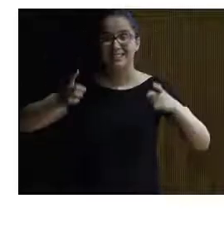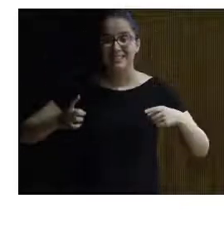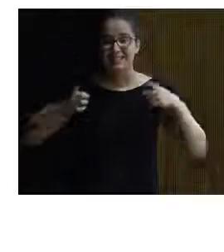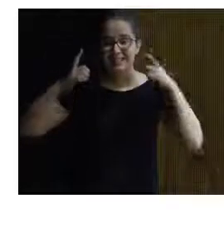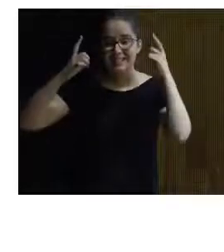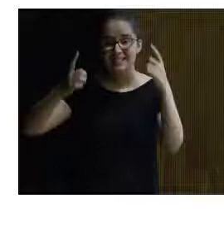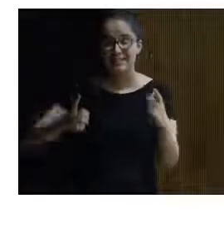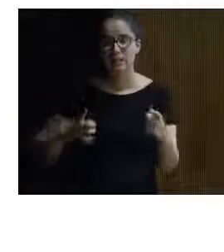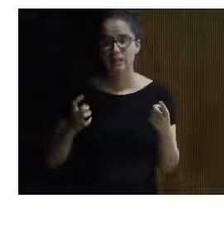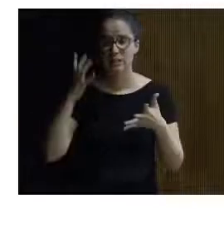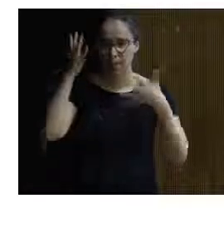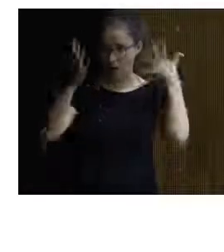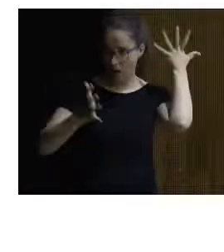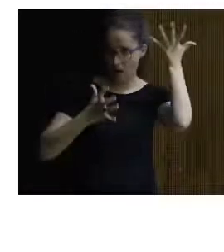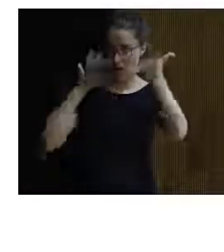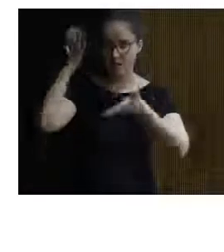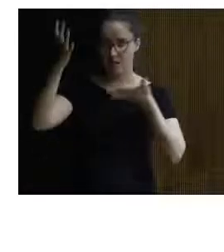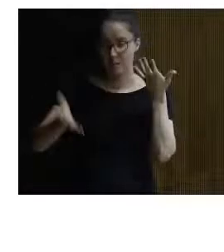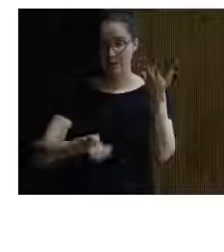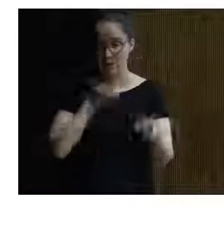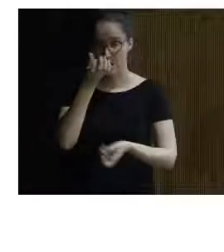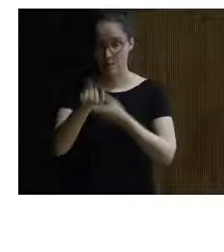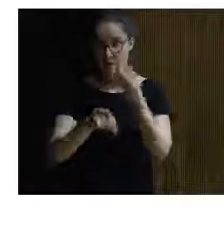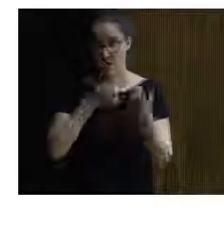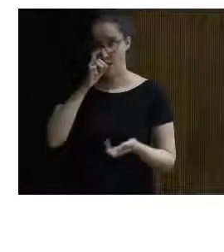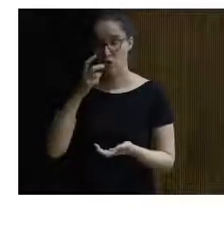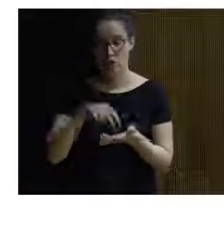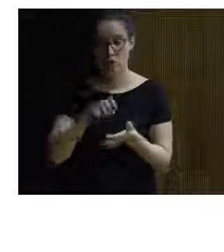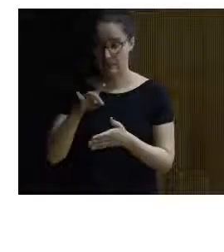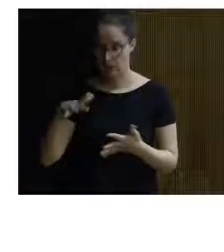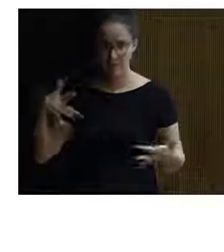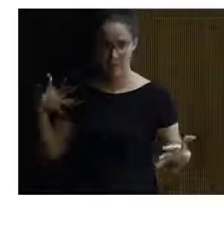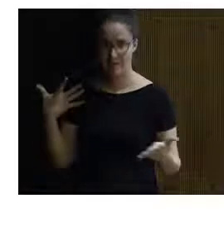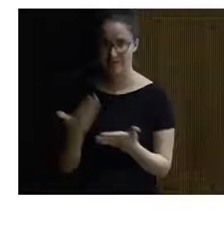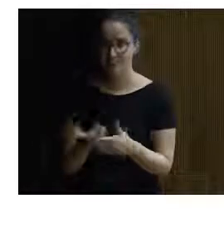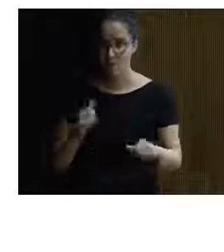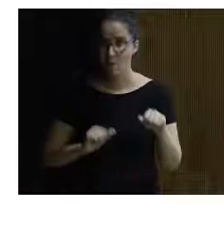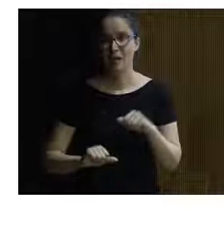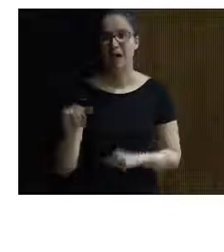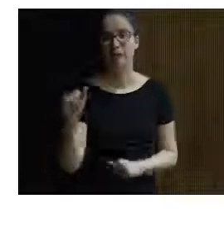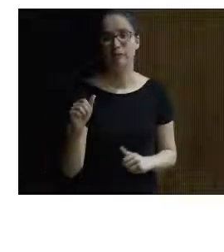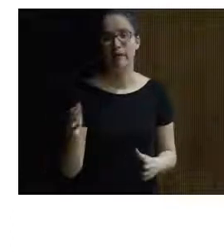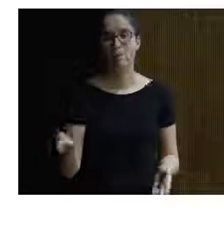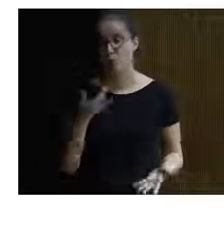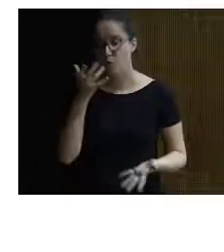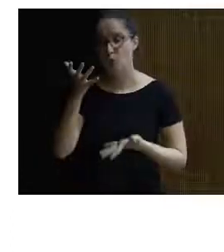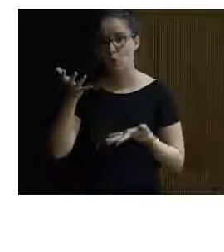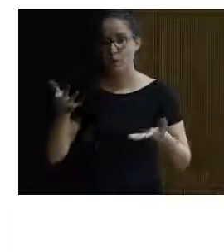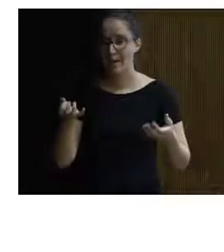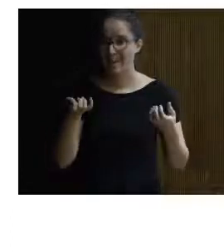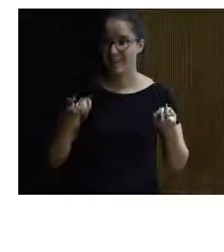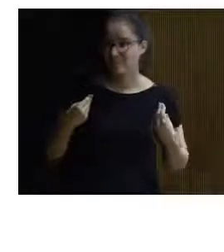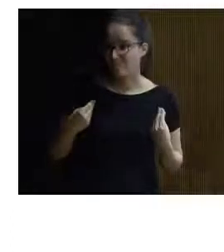traer animales a partir de la primavera de 2014 para dinamizar de alguna manera también el equipamiento